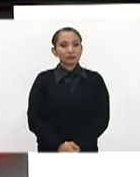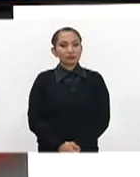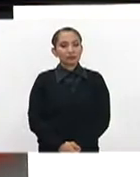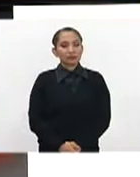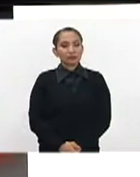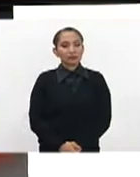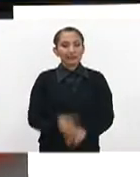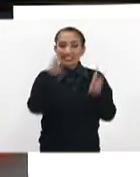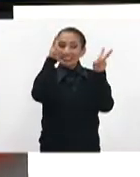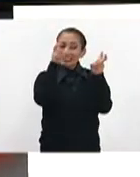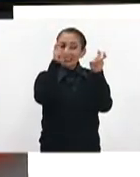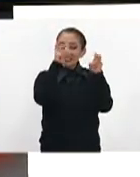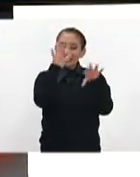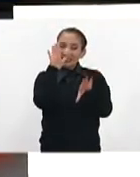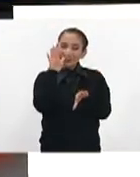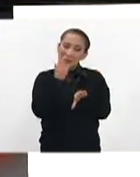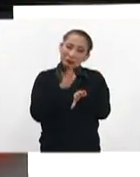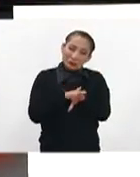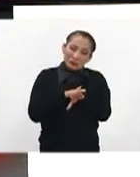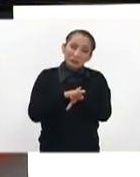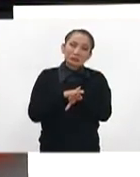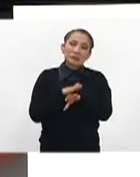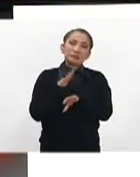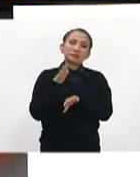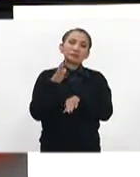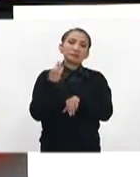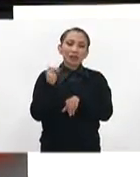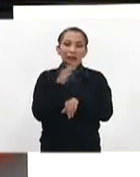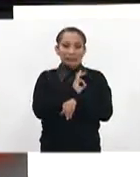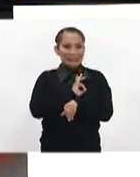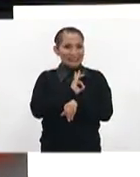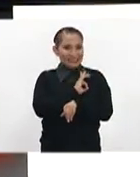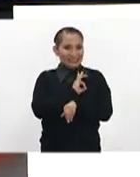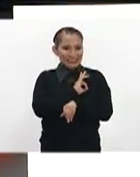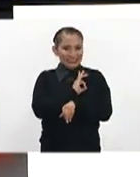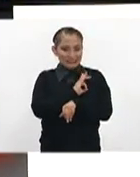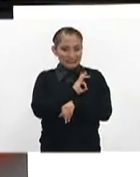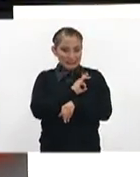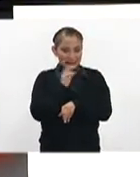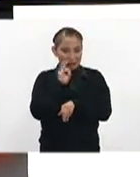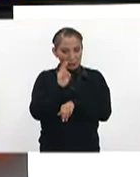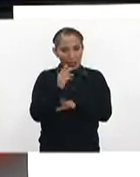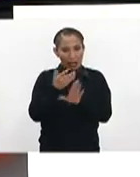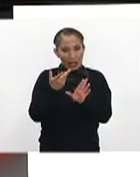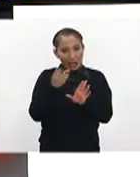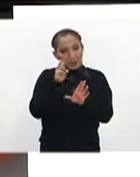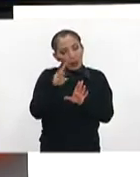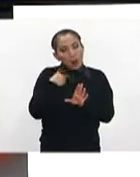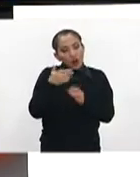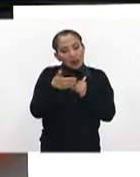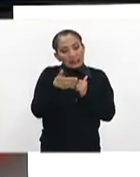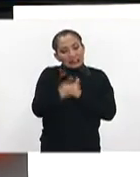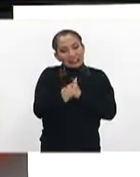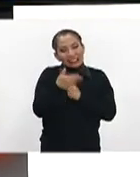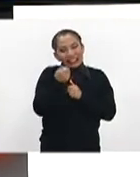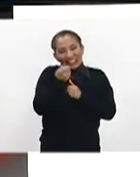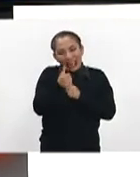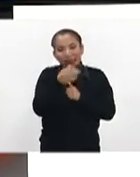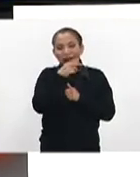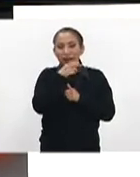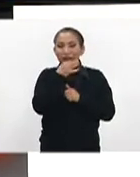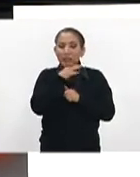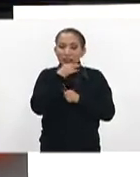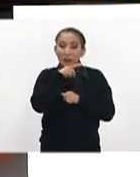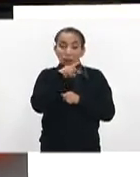Bien, temas más felices, ¿no? Que además, como ya lo decíamos, estamos en plenas fiestas